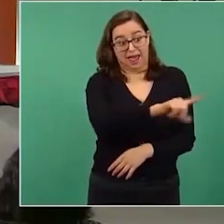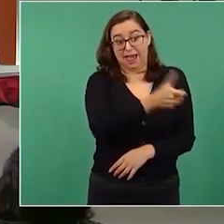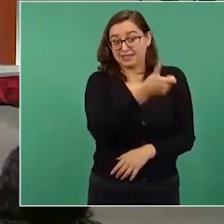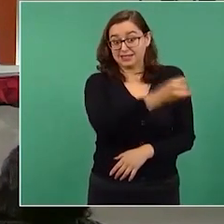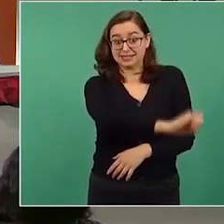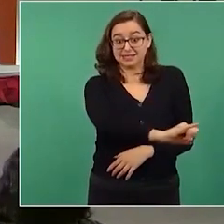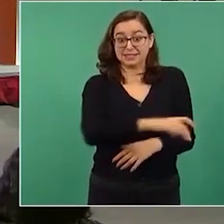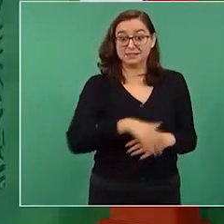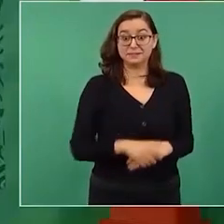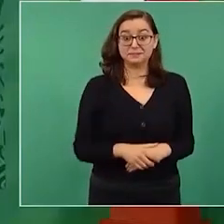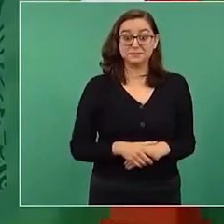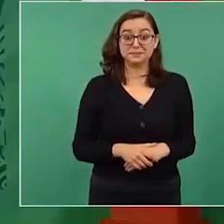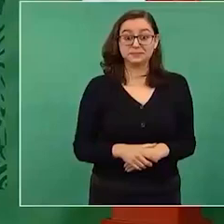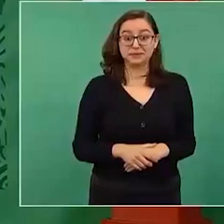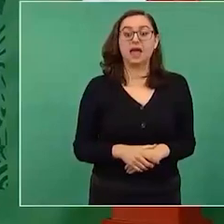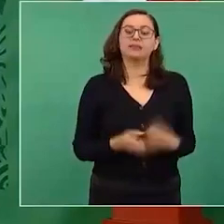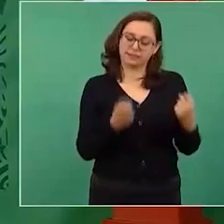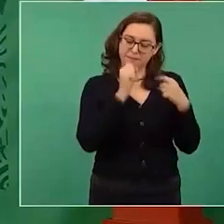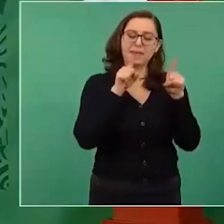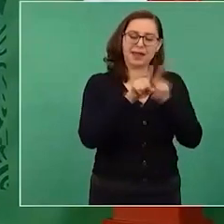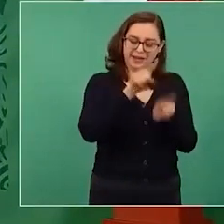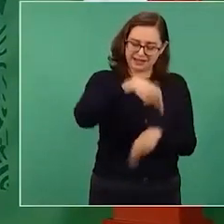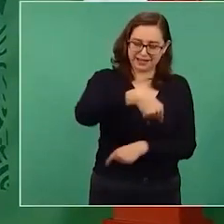Y sí, el Reforma.